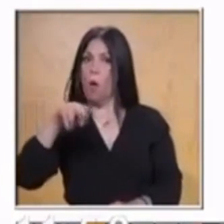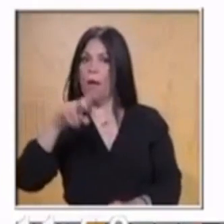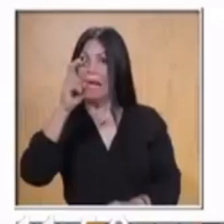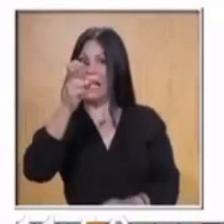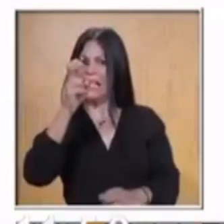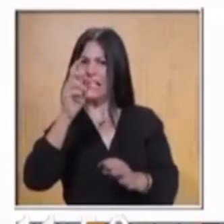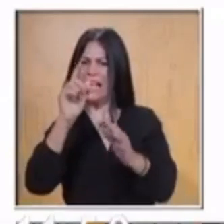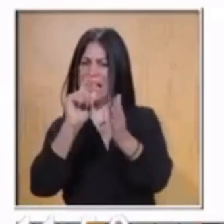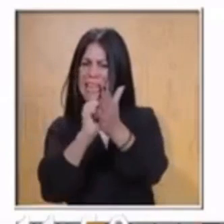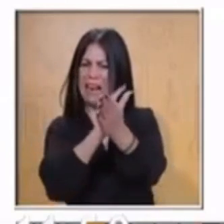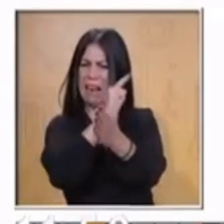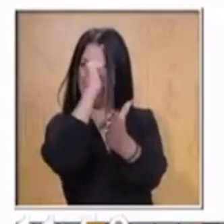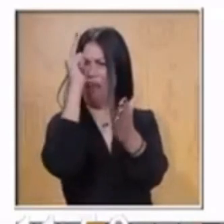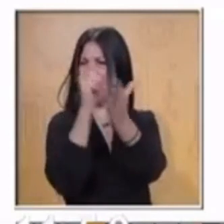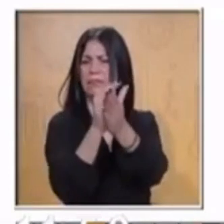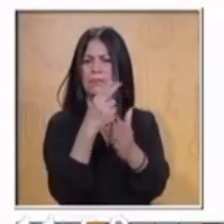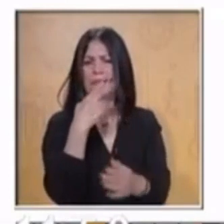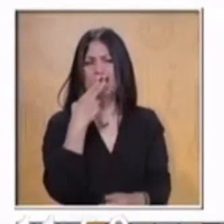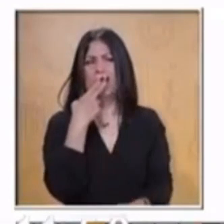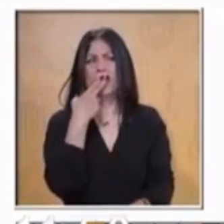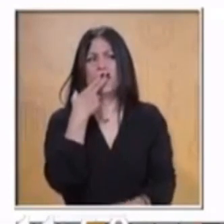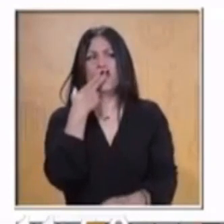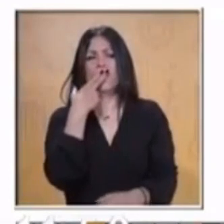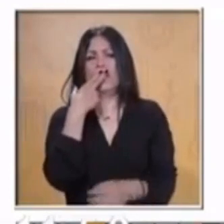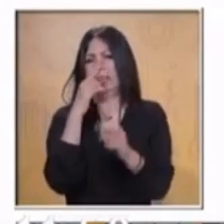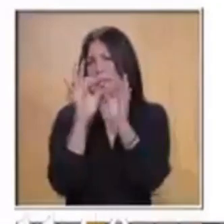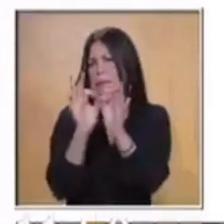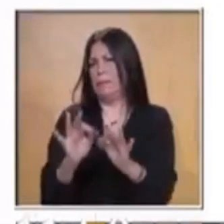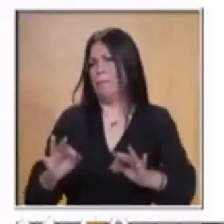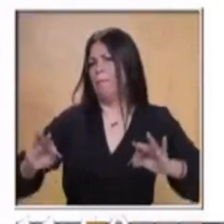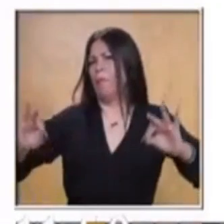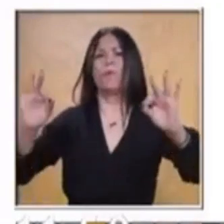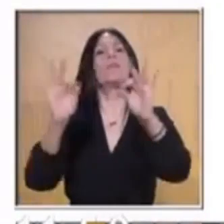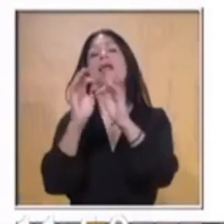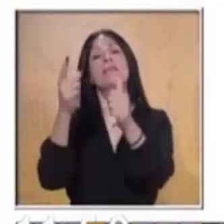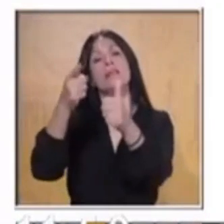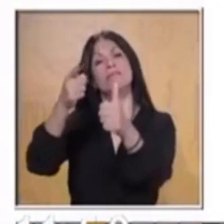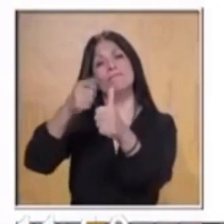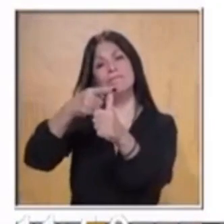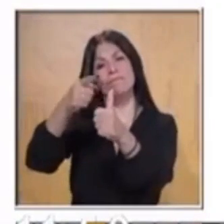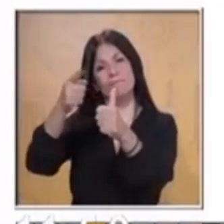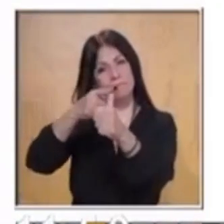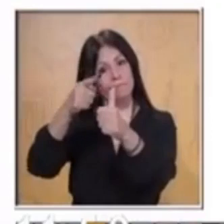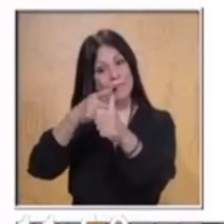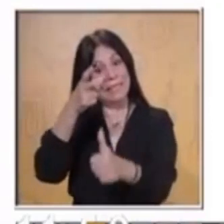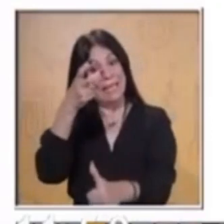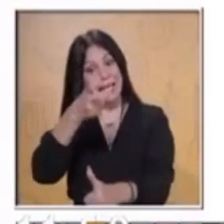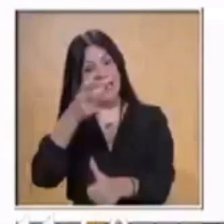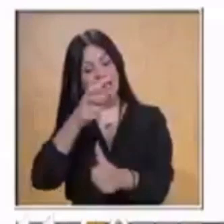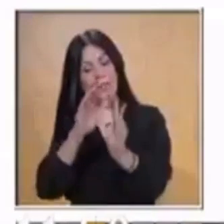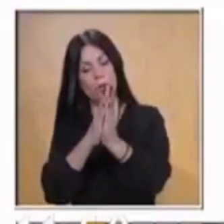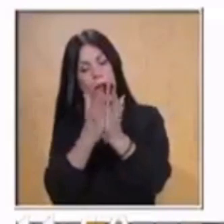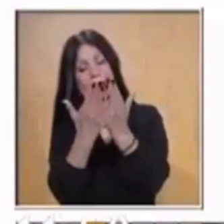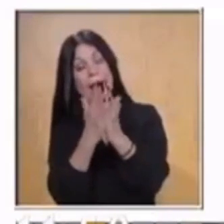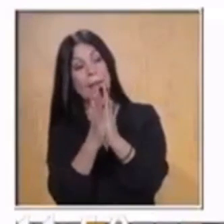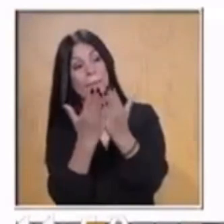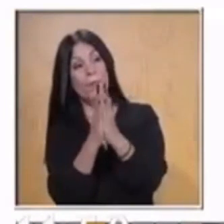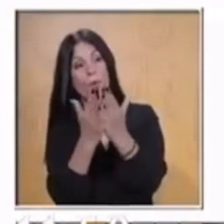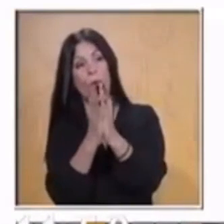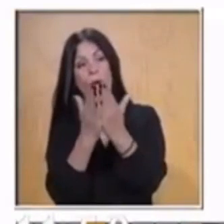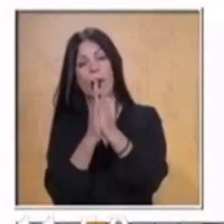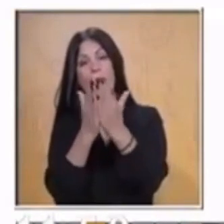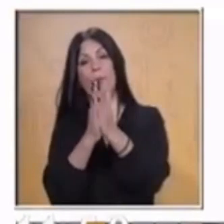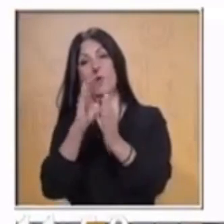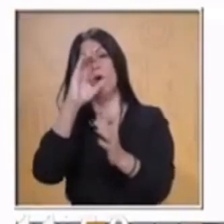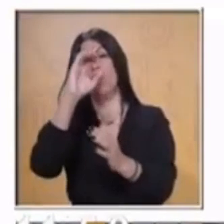ley suprema porque determina nuestro territorio y la forma en que nos vamos a gobernar. La constitución política de los